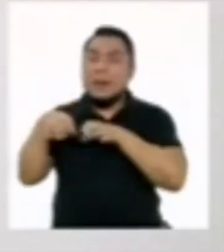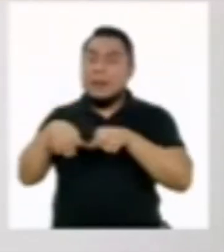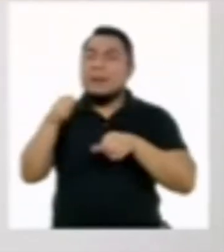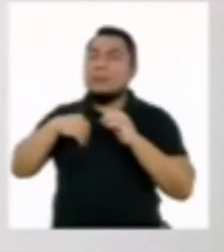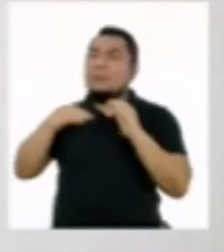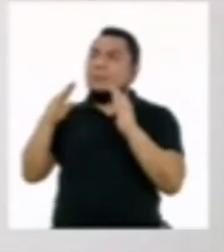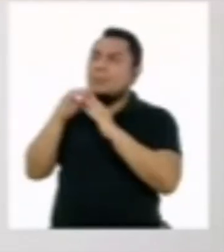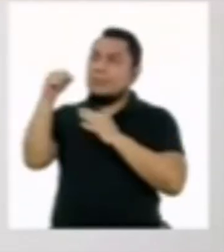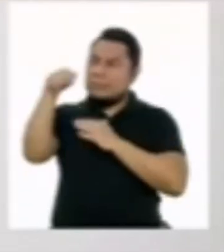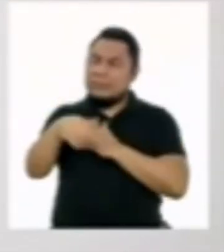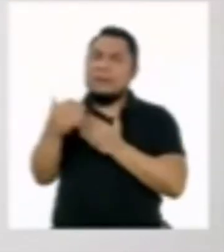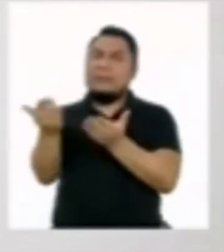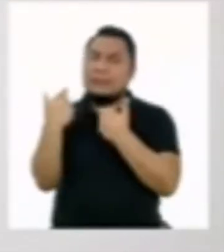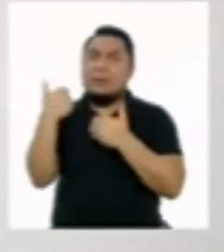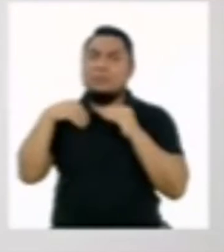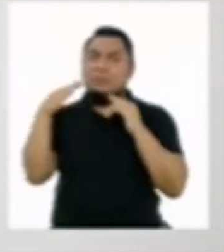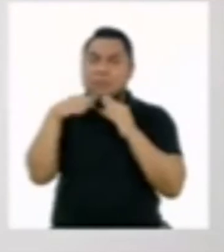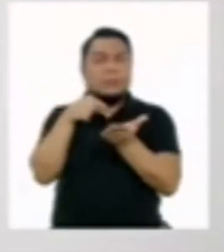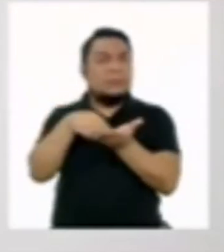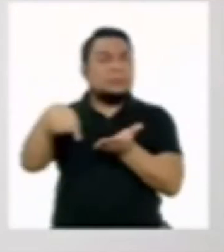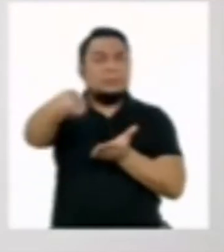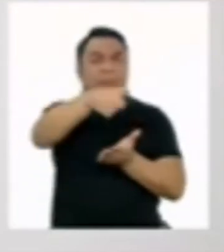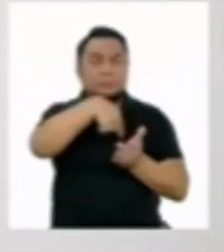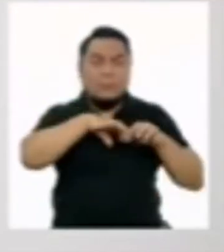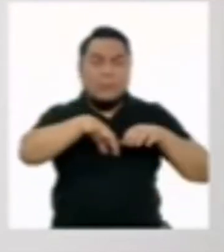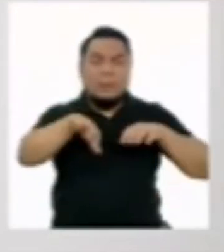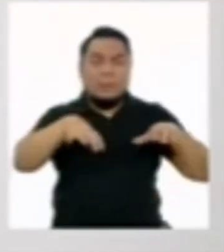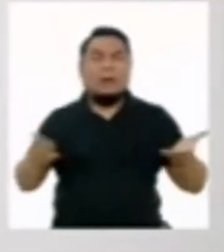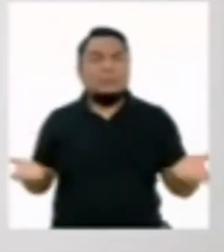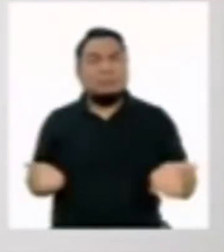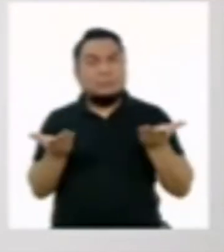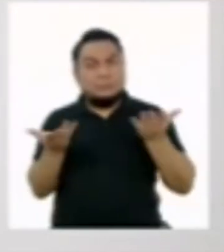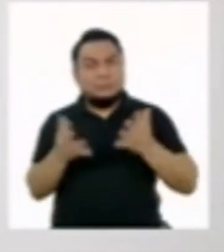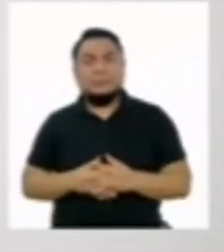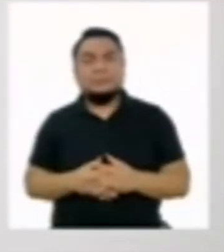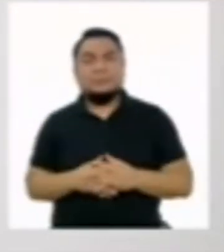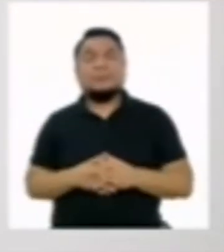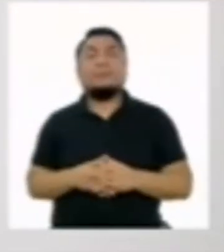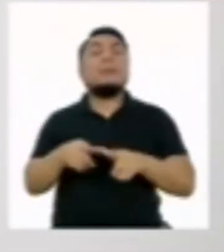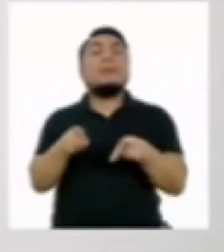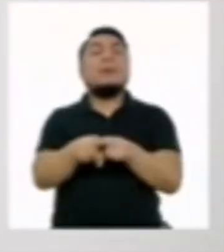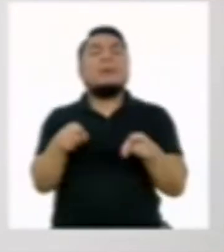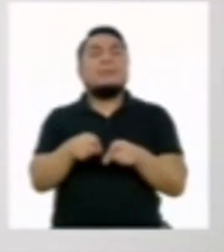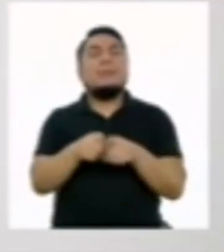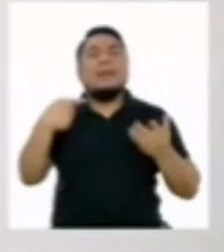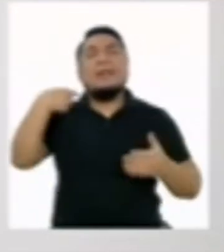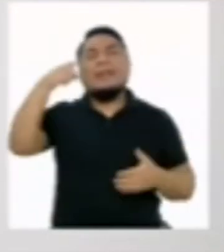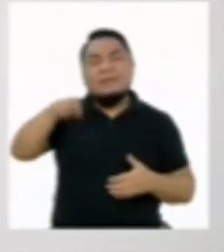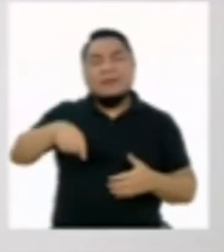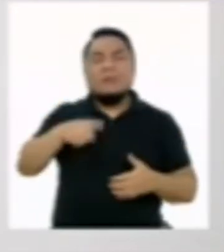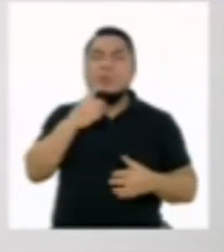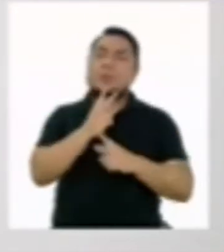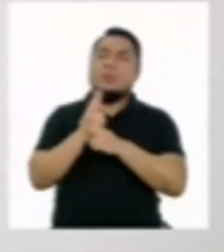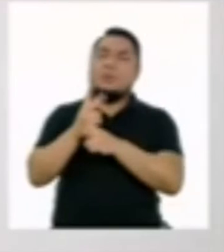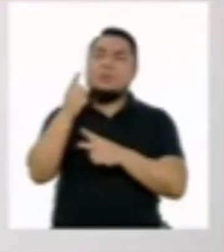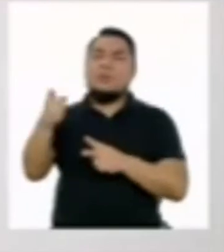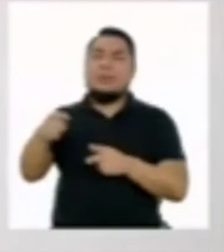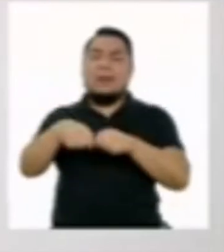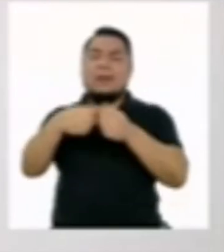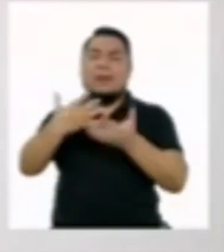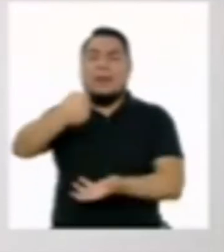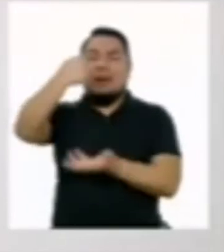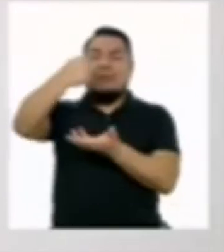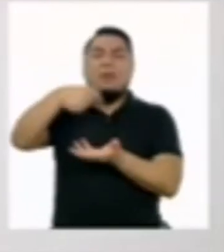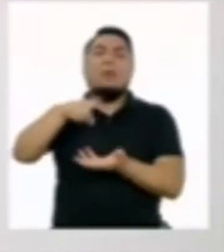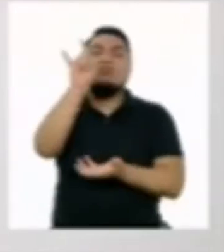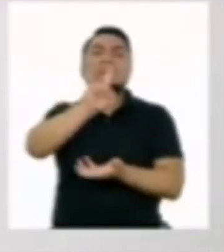realice en nuestro distrito y participar activamente. Además, debemos evitar plásticos